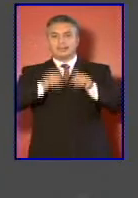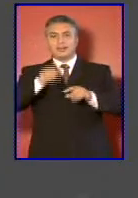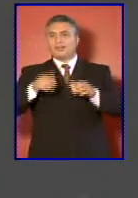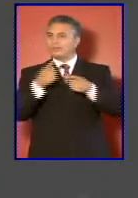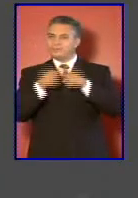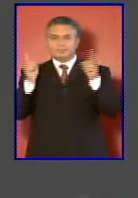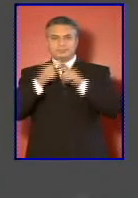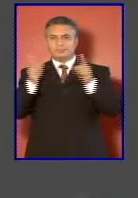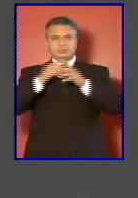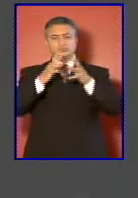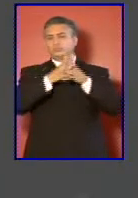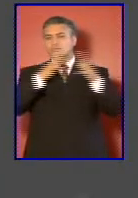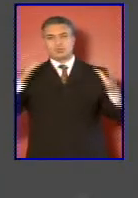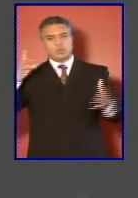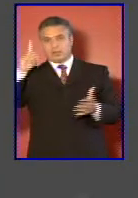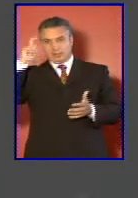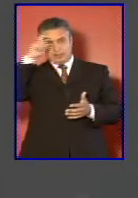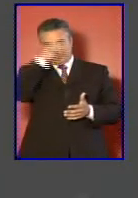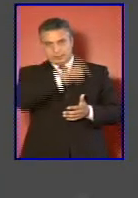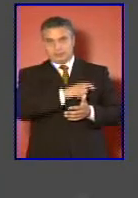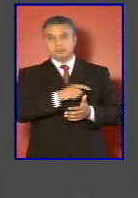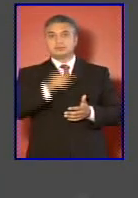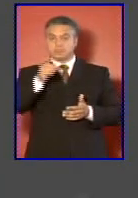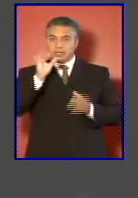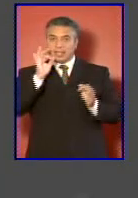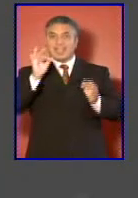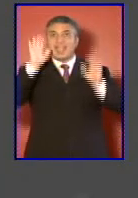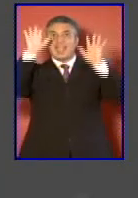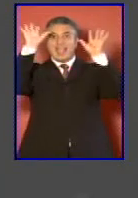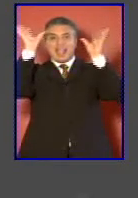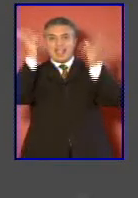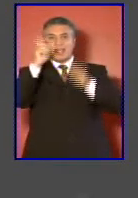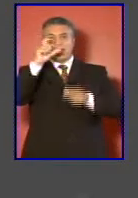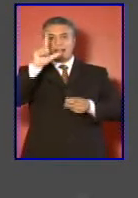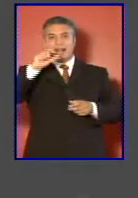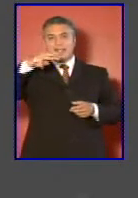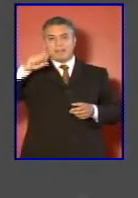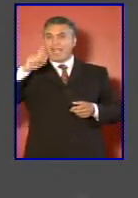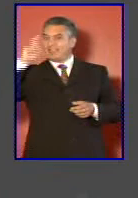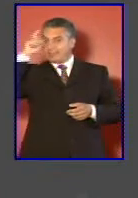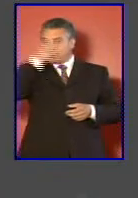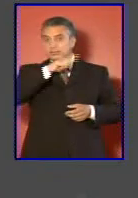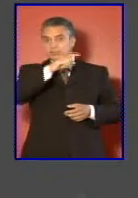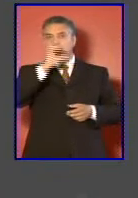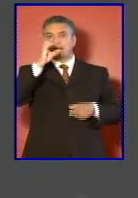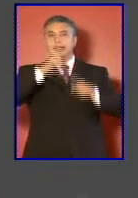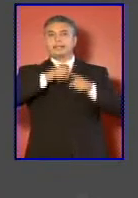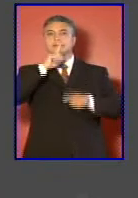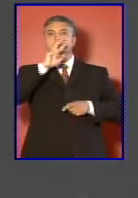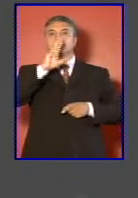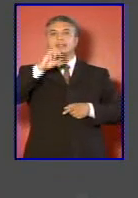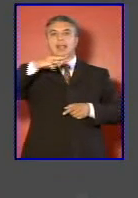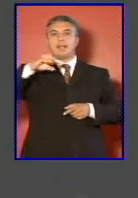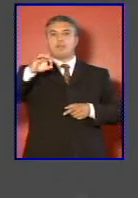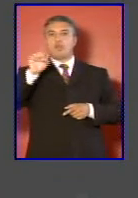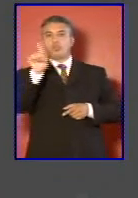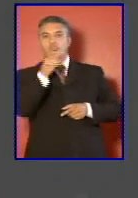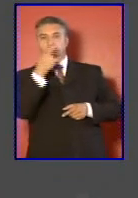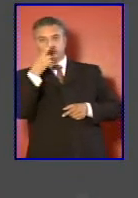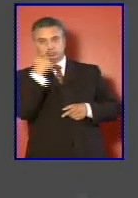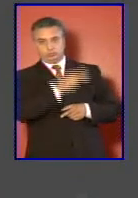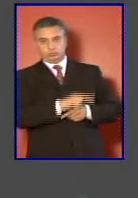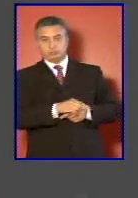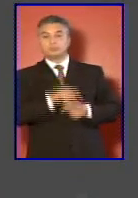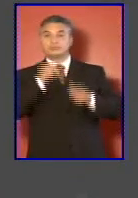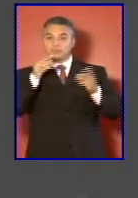extraordinariamente difícil y clima difícil en el extremo sur dentro de este plan